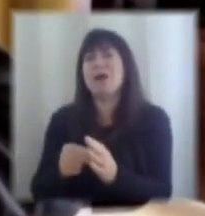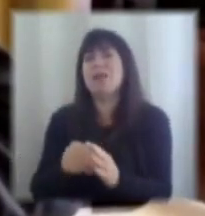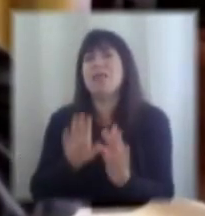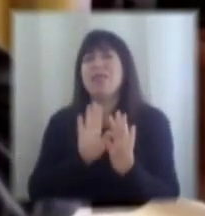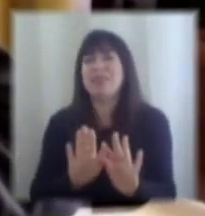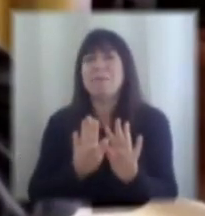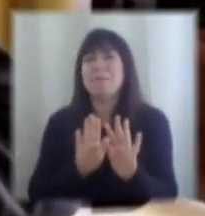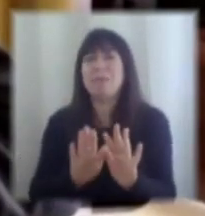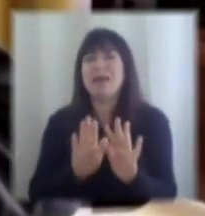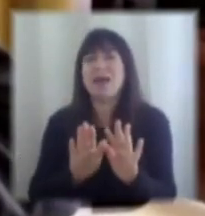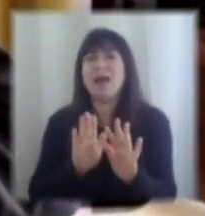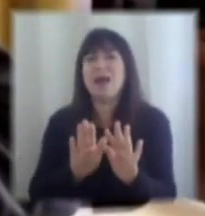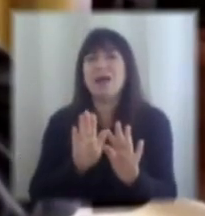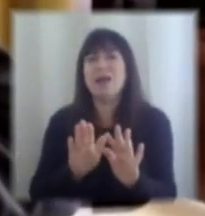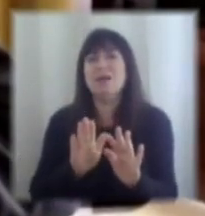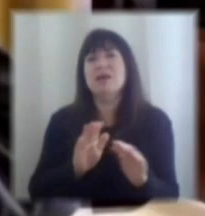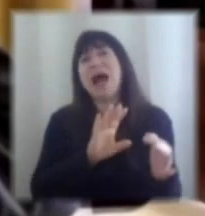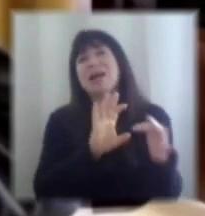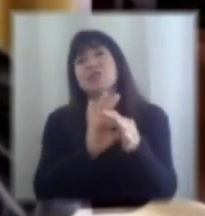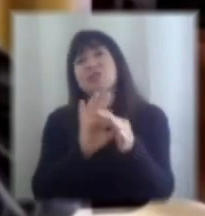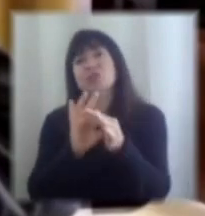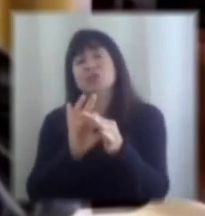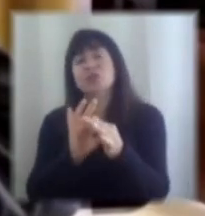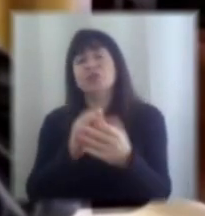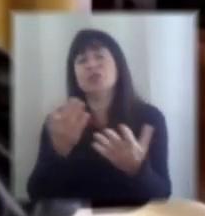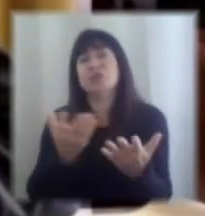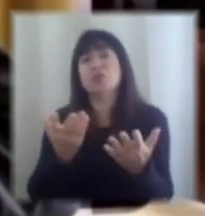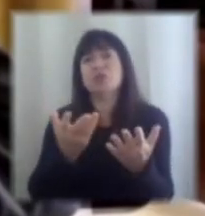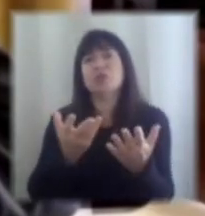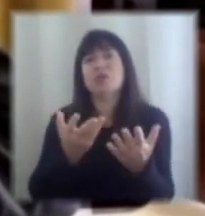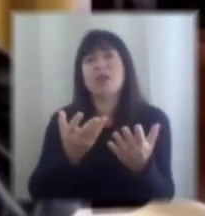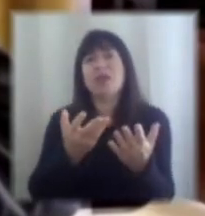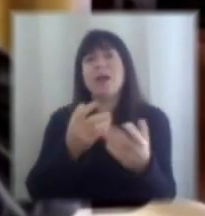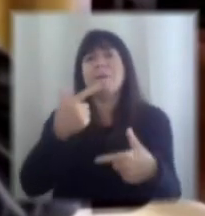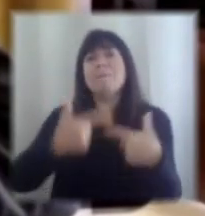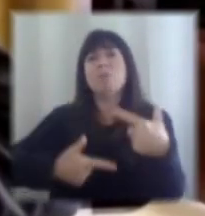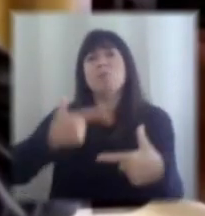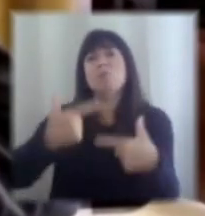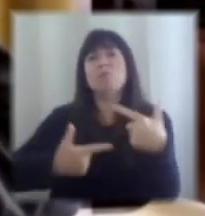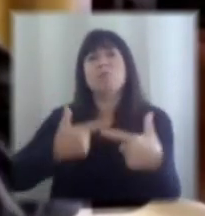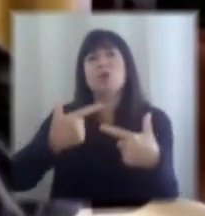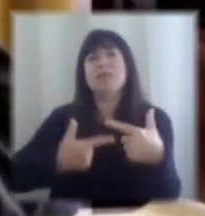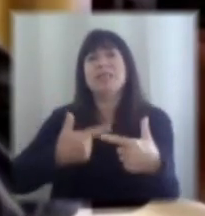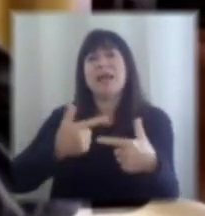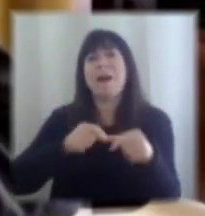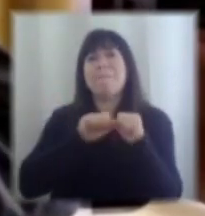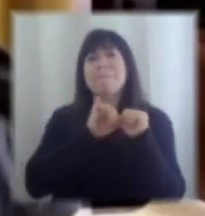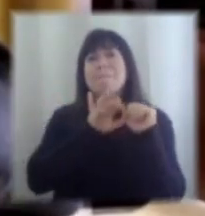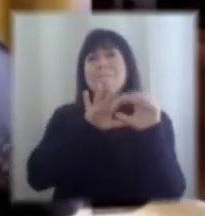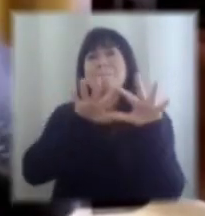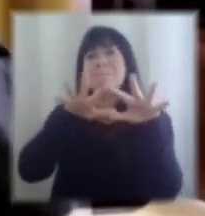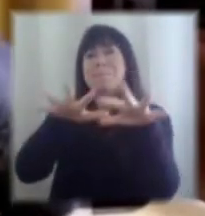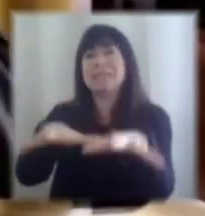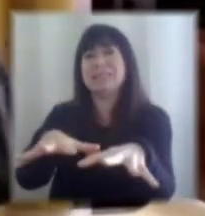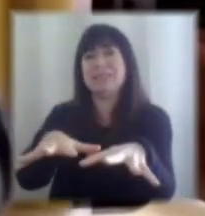en parte asociadas a es un proyecto una política muy masiva inédita que ha generado mucha demanda